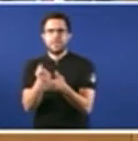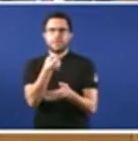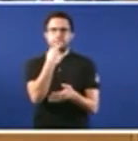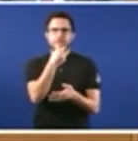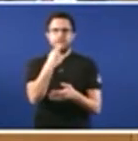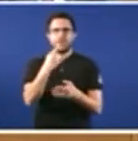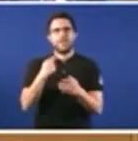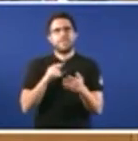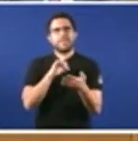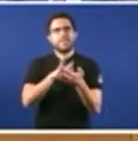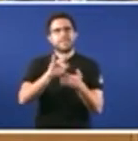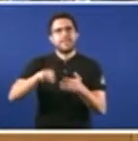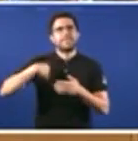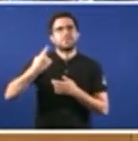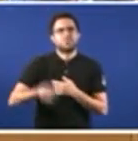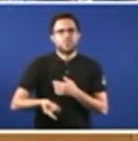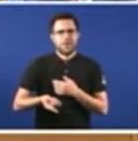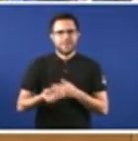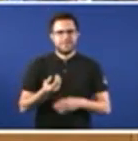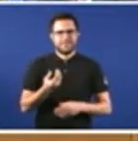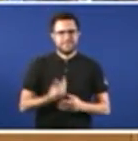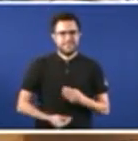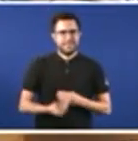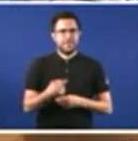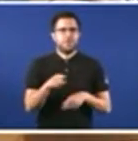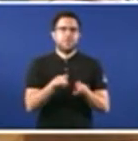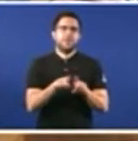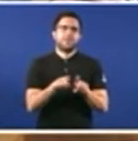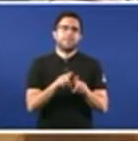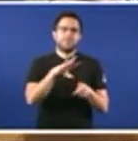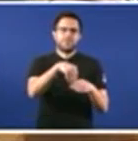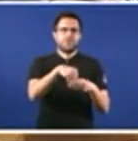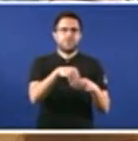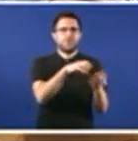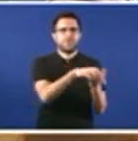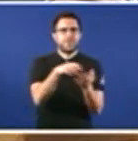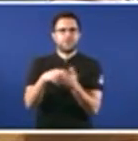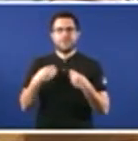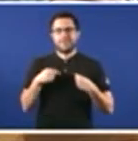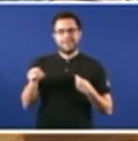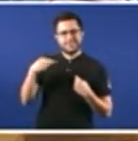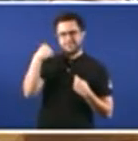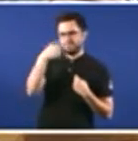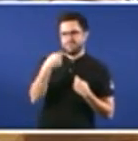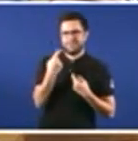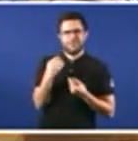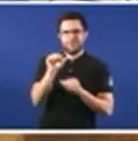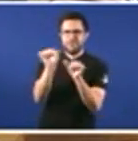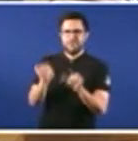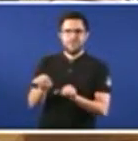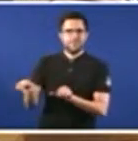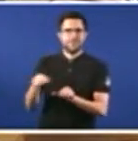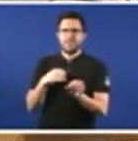pírula do día despois nos centros de saúde ese é a súa verdadeira facciana, señor Feijó cravadinha a do señor